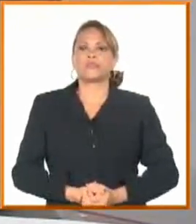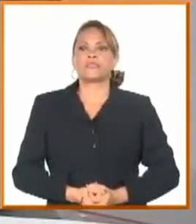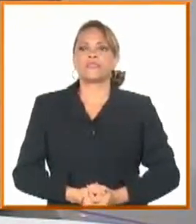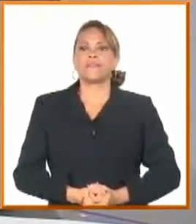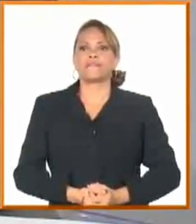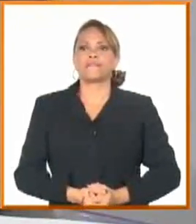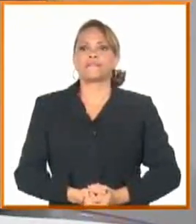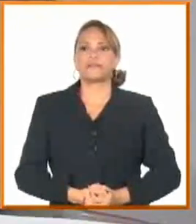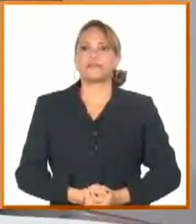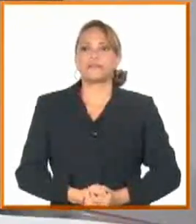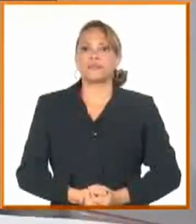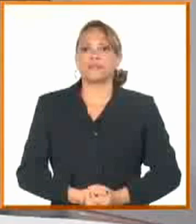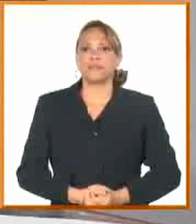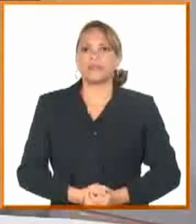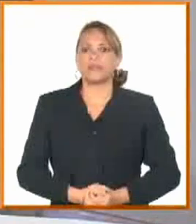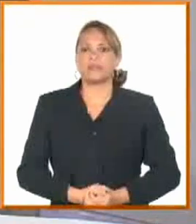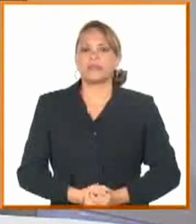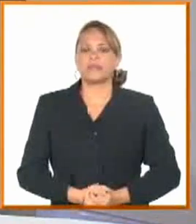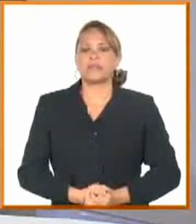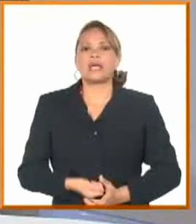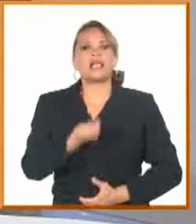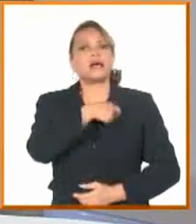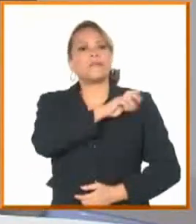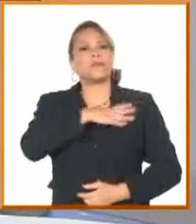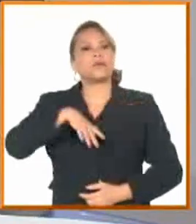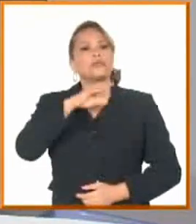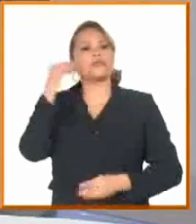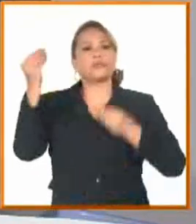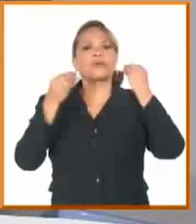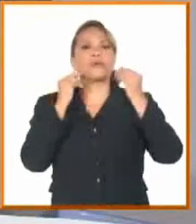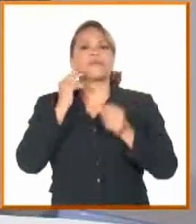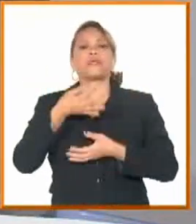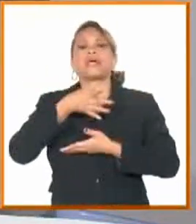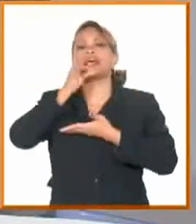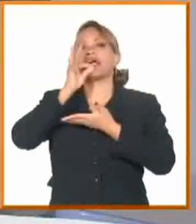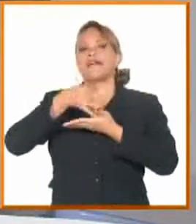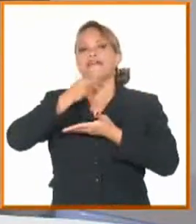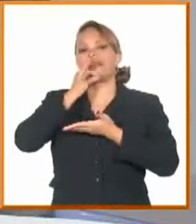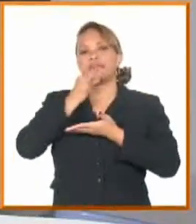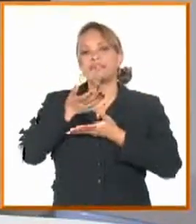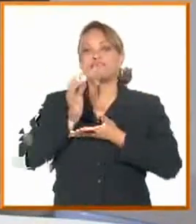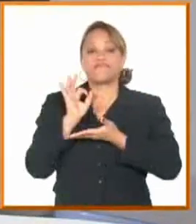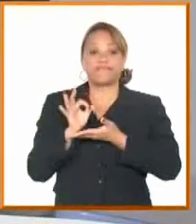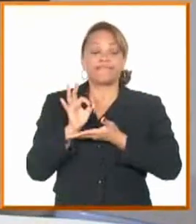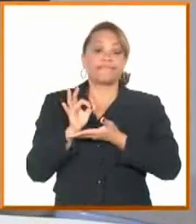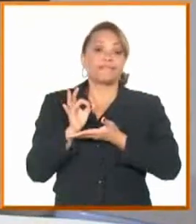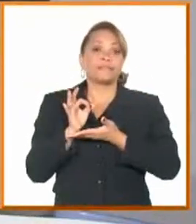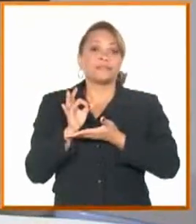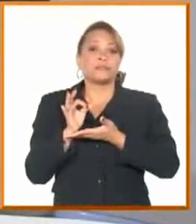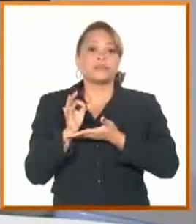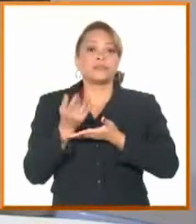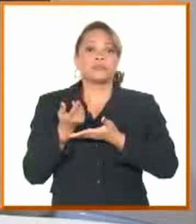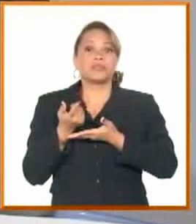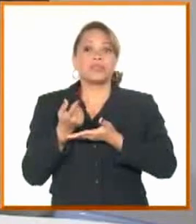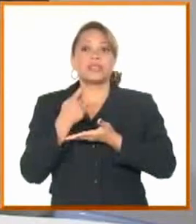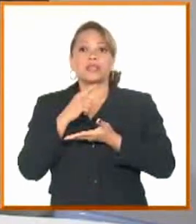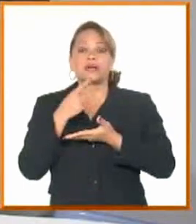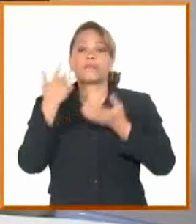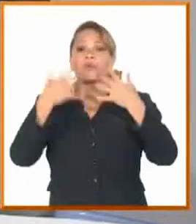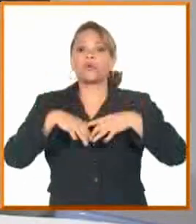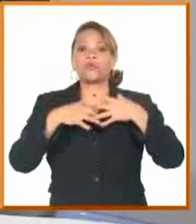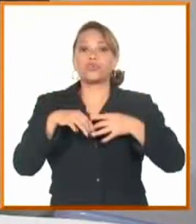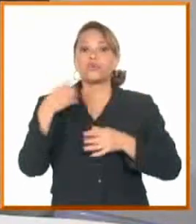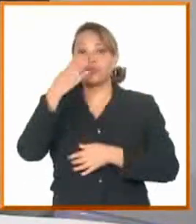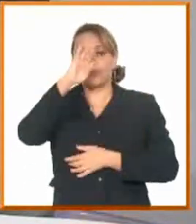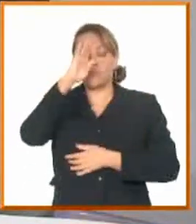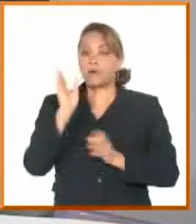Estamos previendo, Randy, sabemos que hay mucha preocupación de nuestra población con el café. Como bien tú decías, ahora en esto no estamos en tiempos de café de producción nacional. La